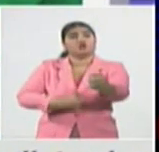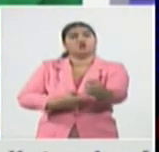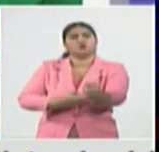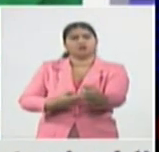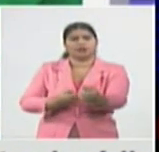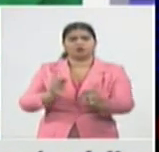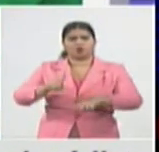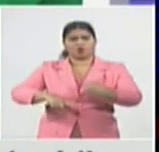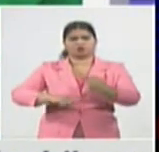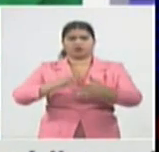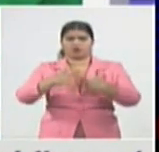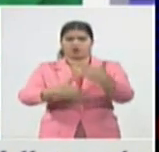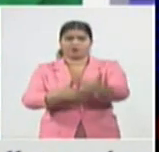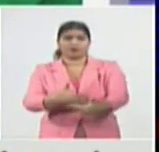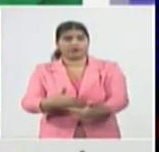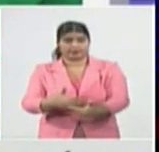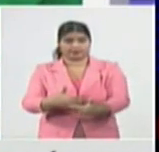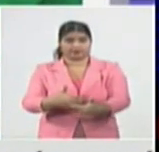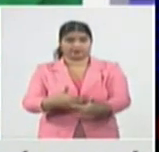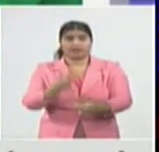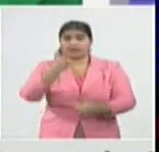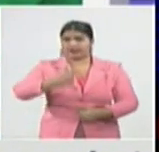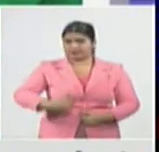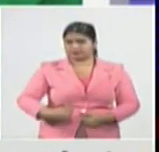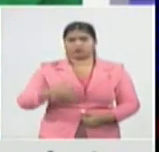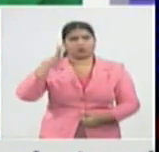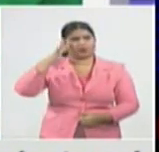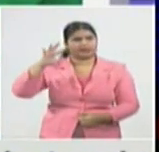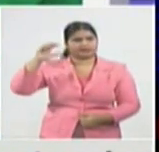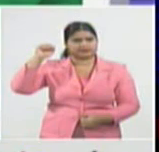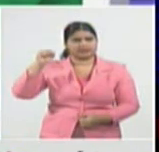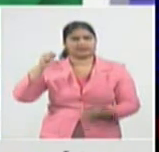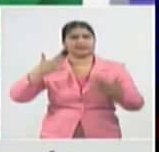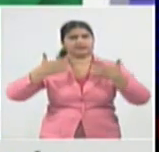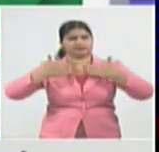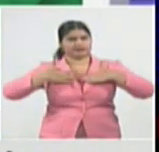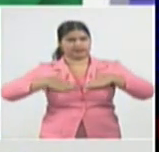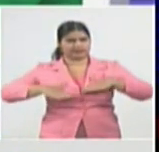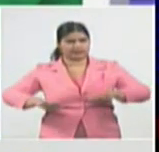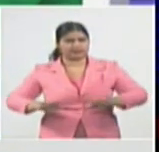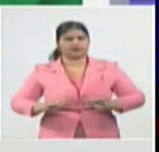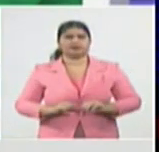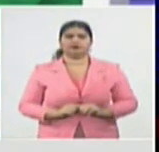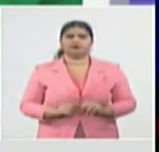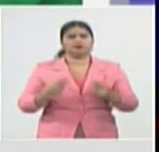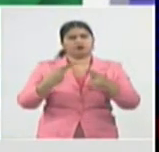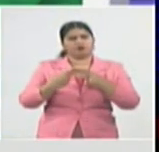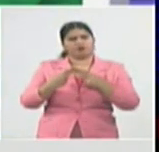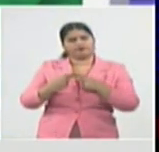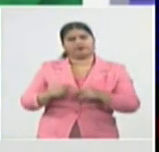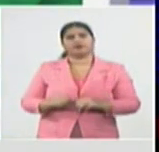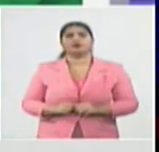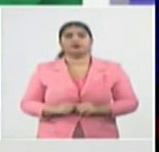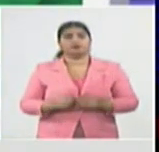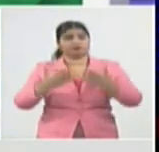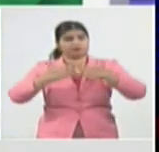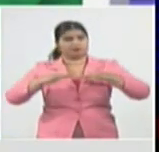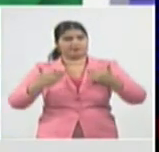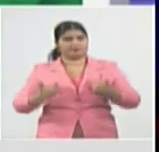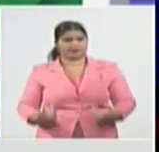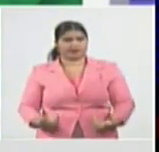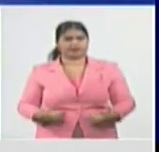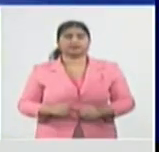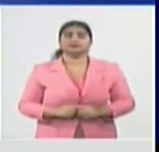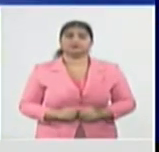afrontar mejor los malestares los temores las inseguridades y el propio elemento del aislamiento social se basa en